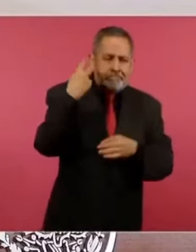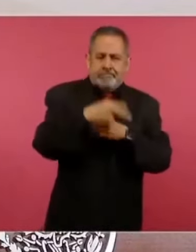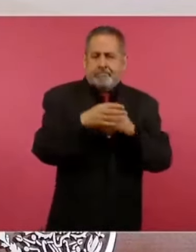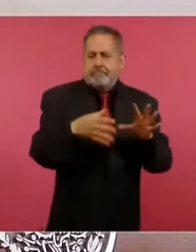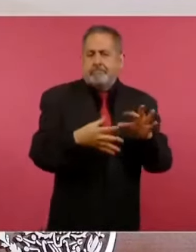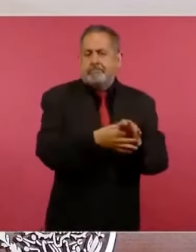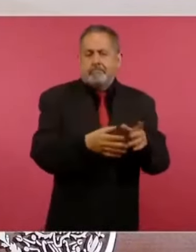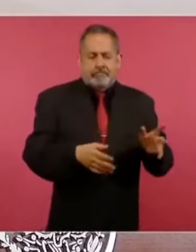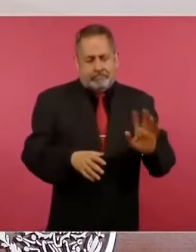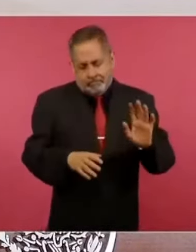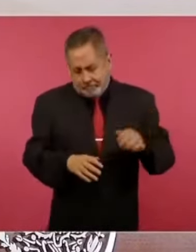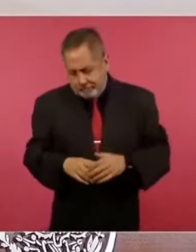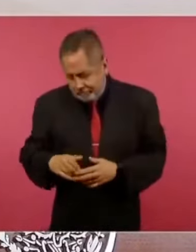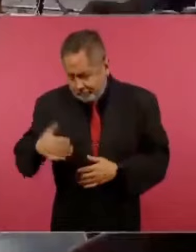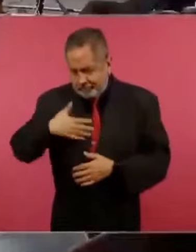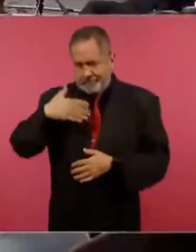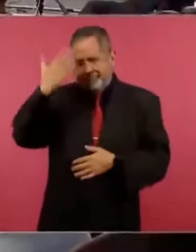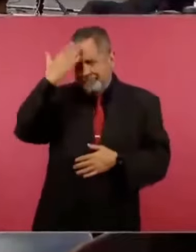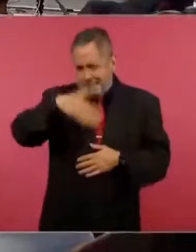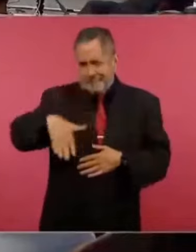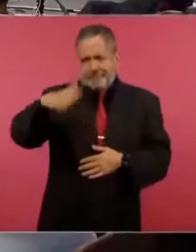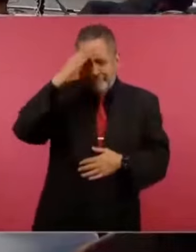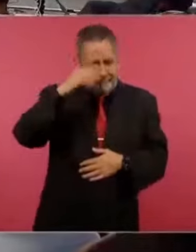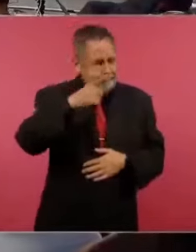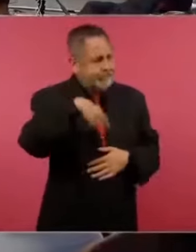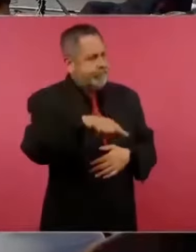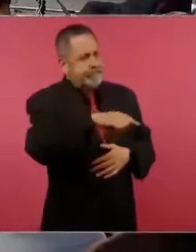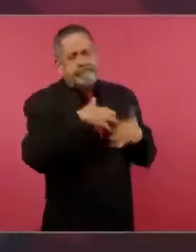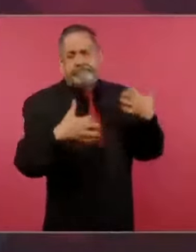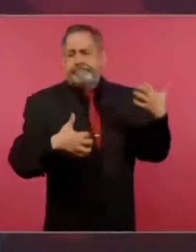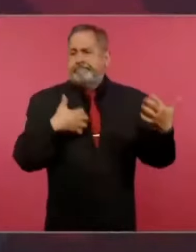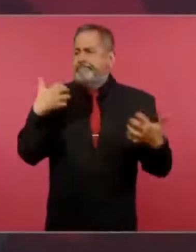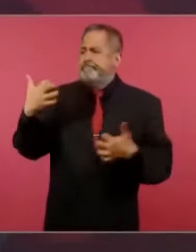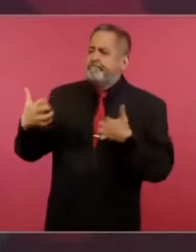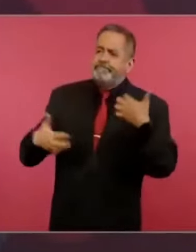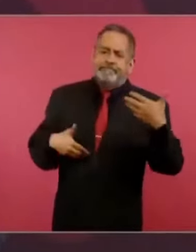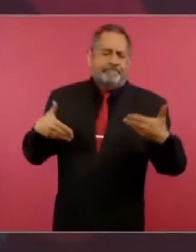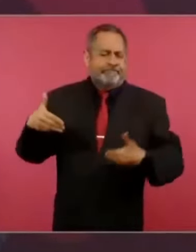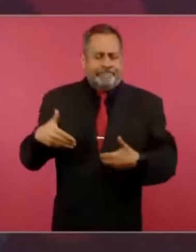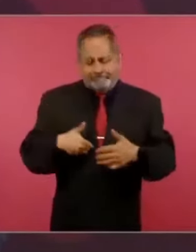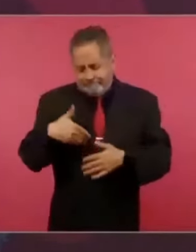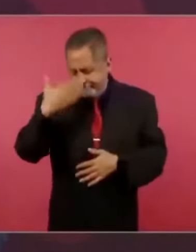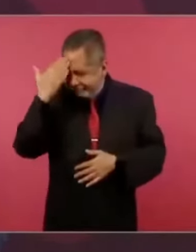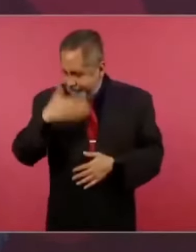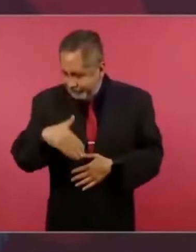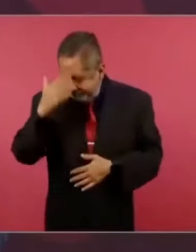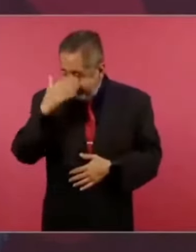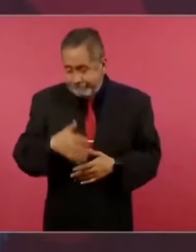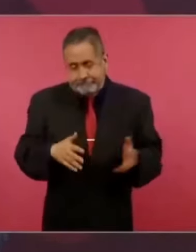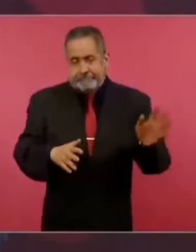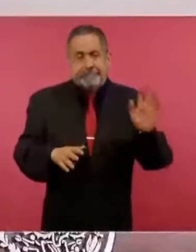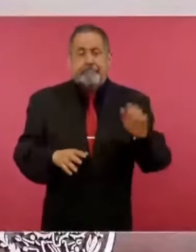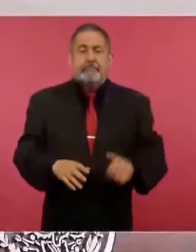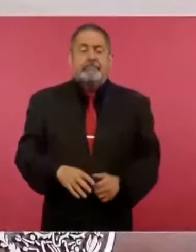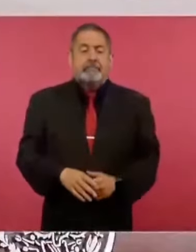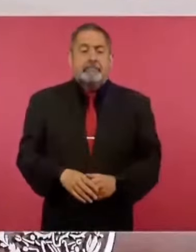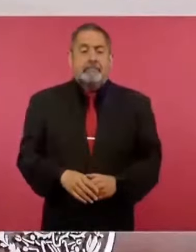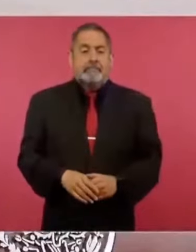Yo sé que todo esto molesta, hasta